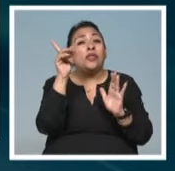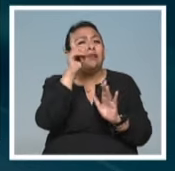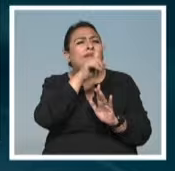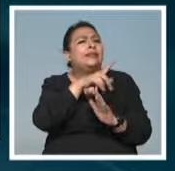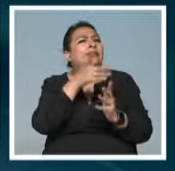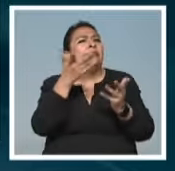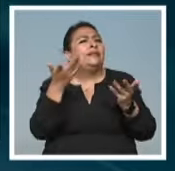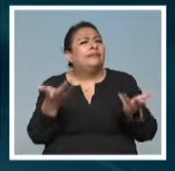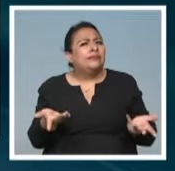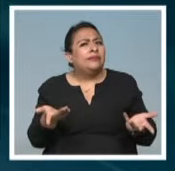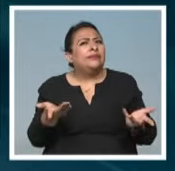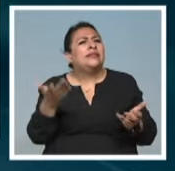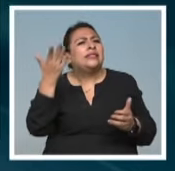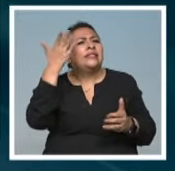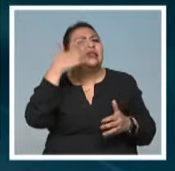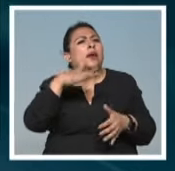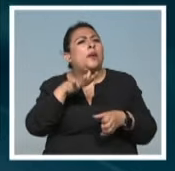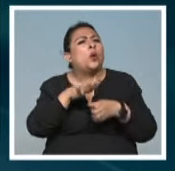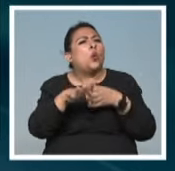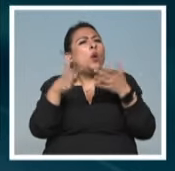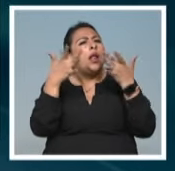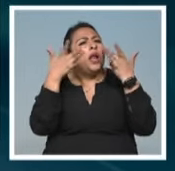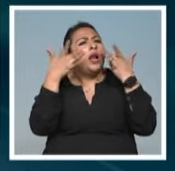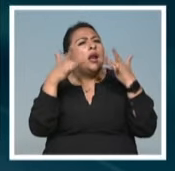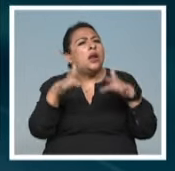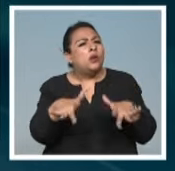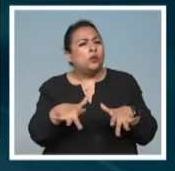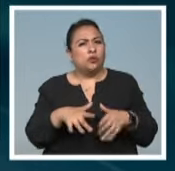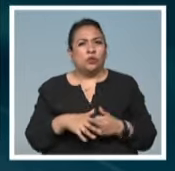entonces es saber a qué renunciamos.